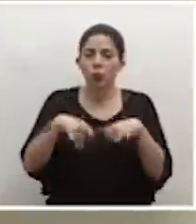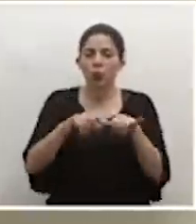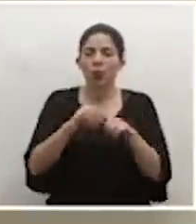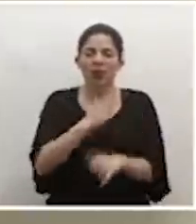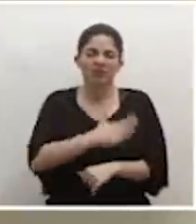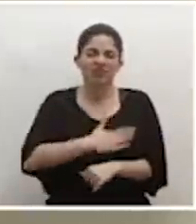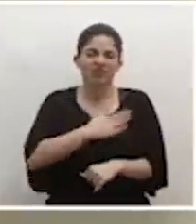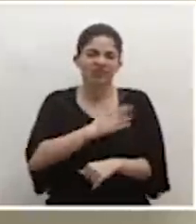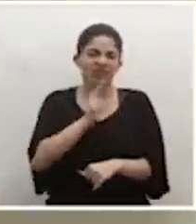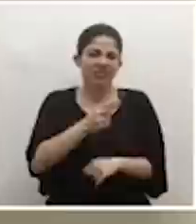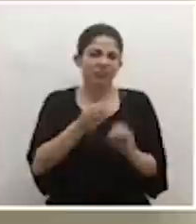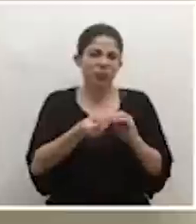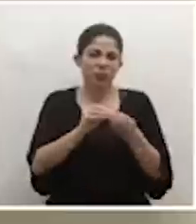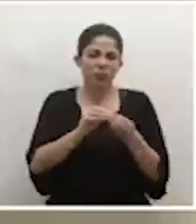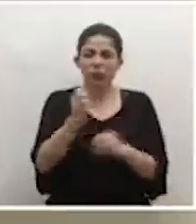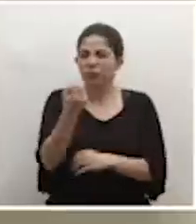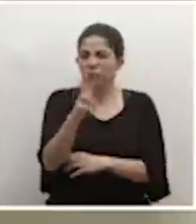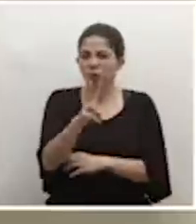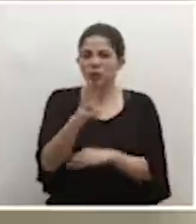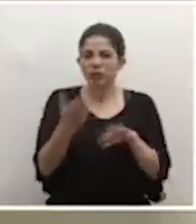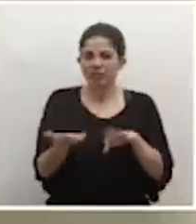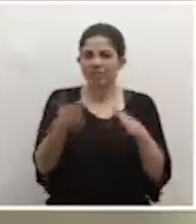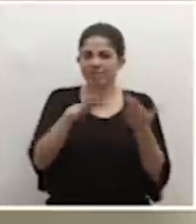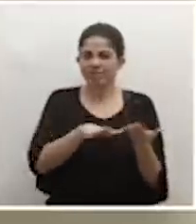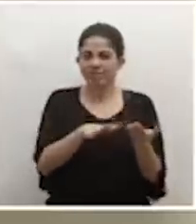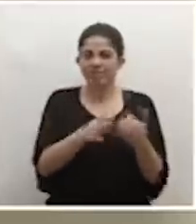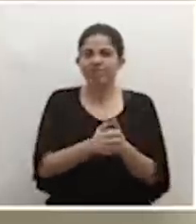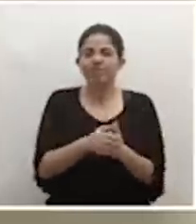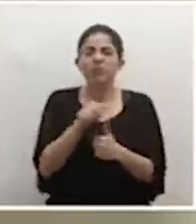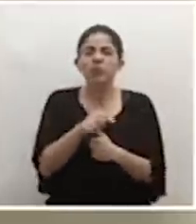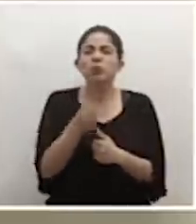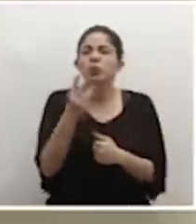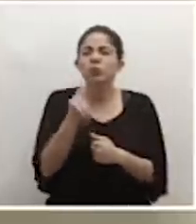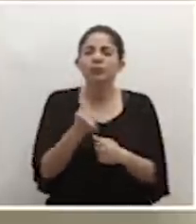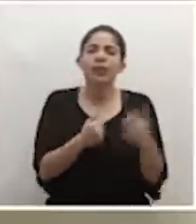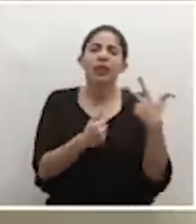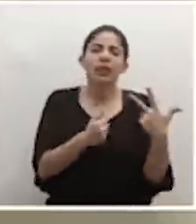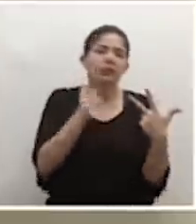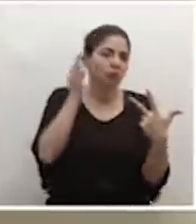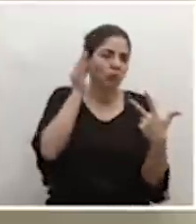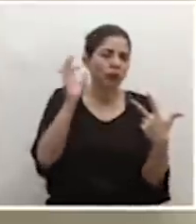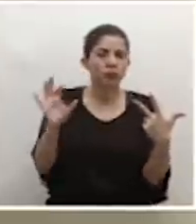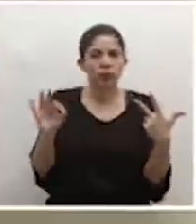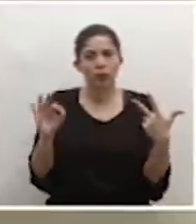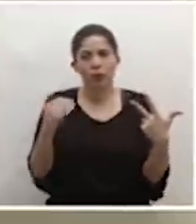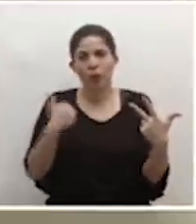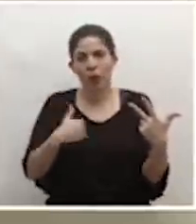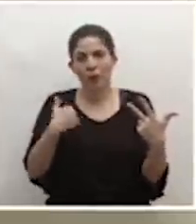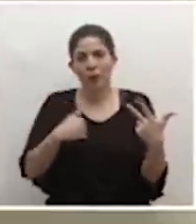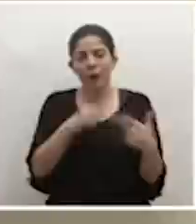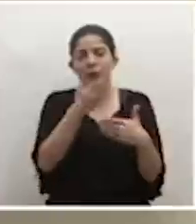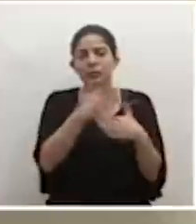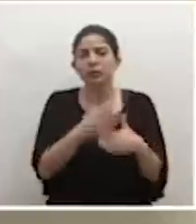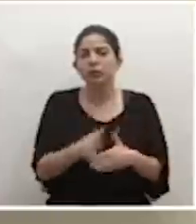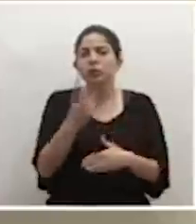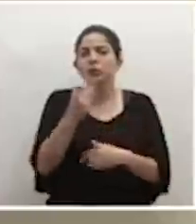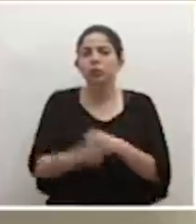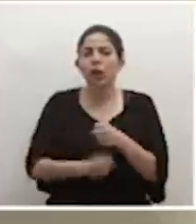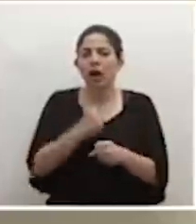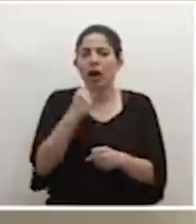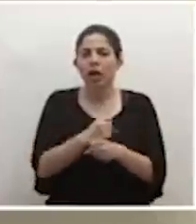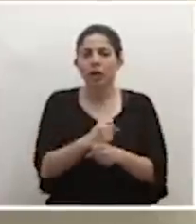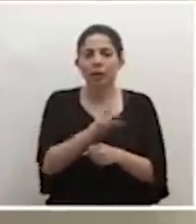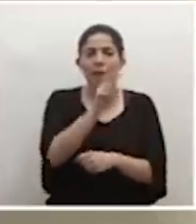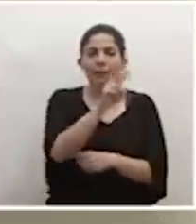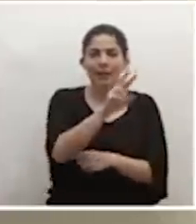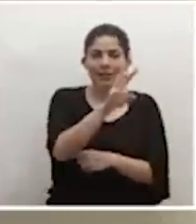la lamentable cifra de 12 fallecimientos, corresponde a tres mujeres y 9 hombres. El rango de edad va desde